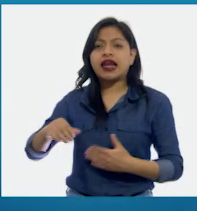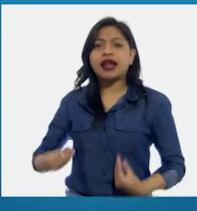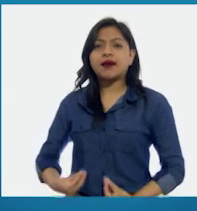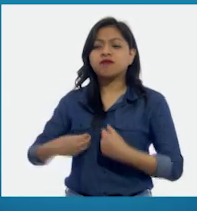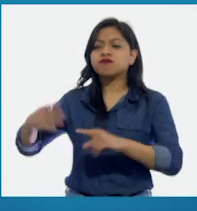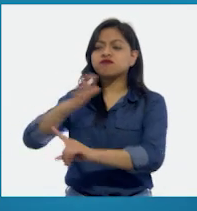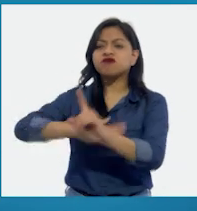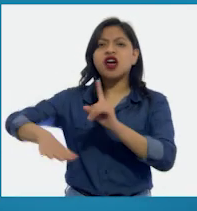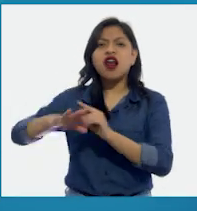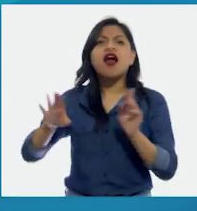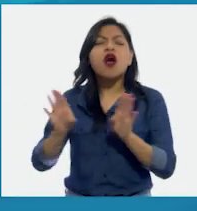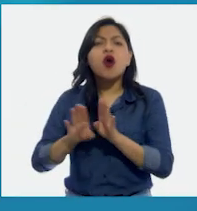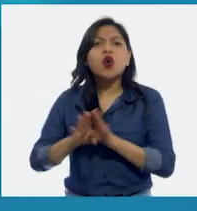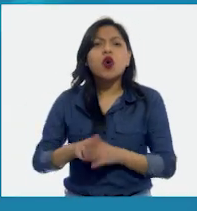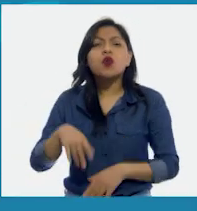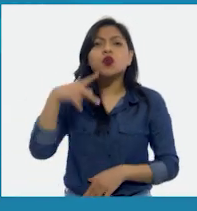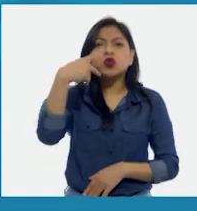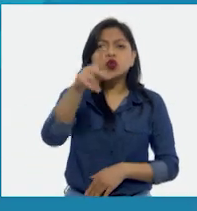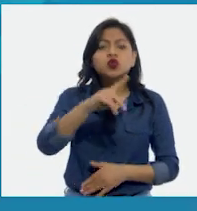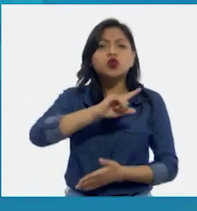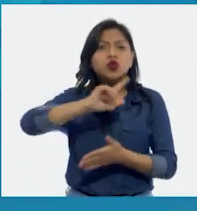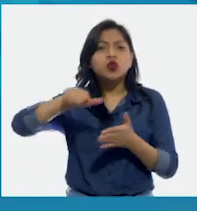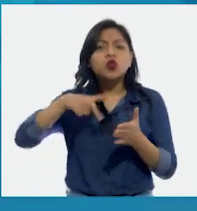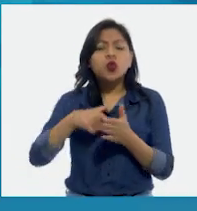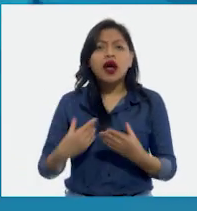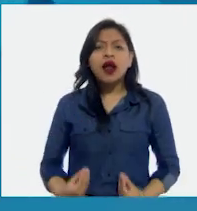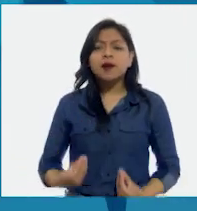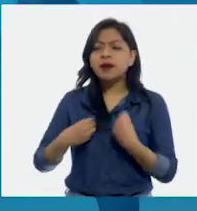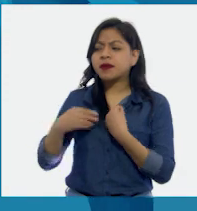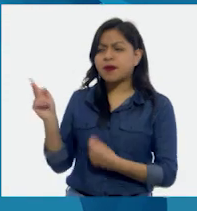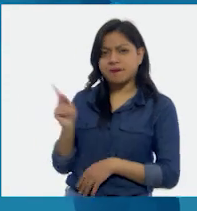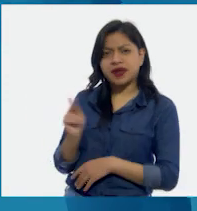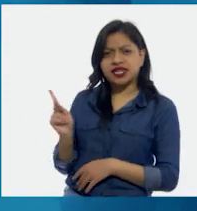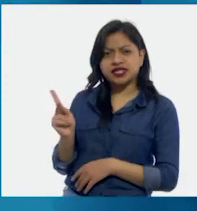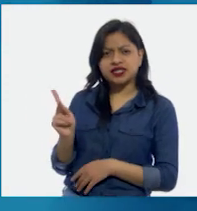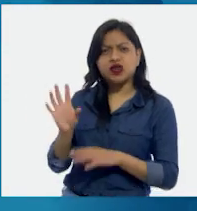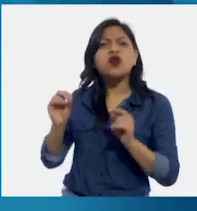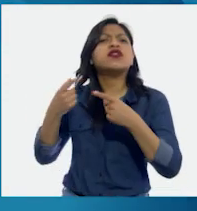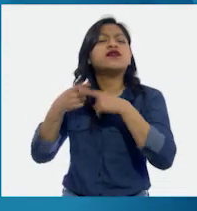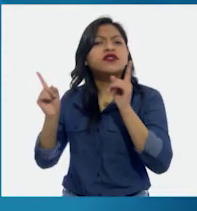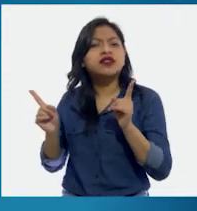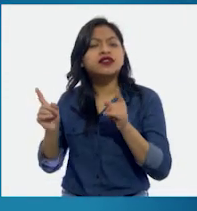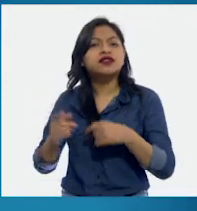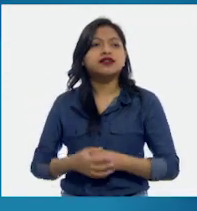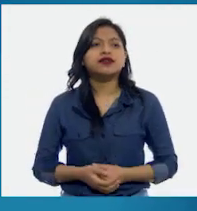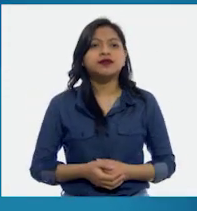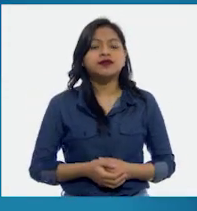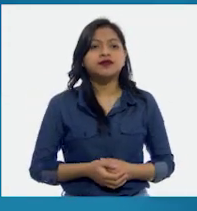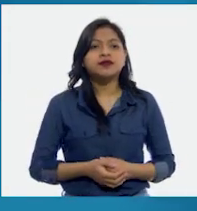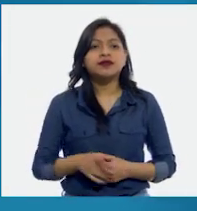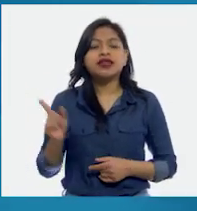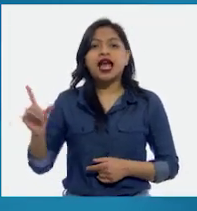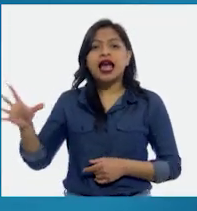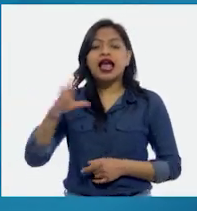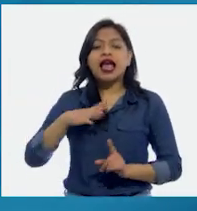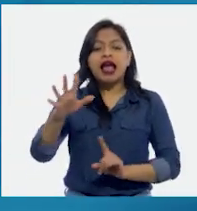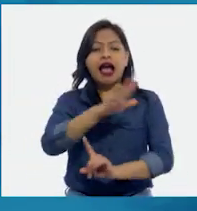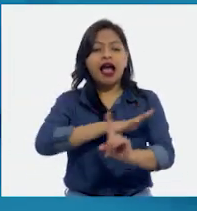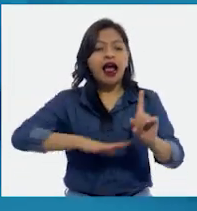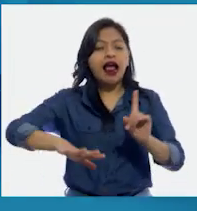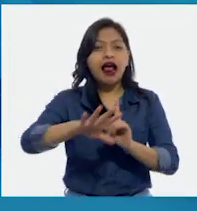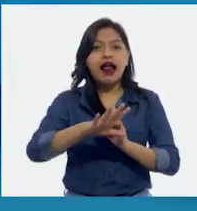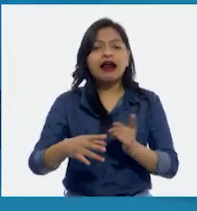¿Qué semejanzas o diferencias tiene con el lugar donde vives? ¿Qué factores físicos y